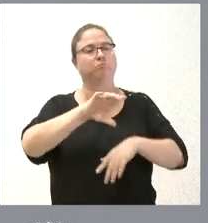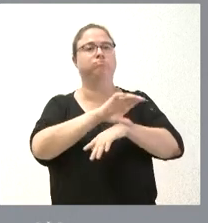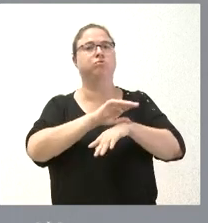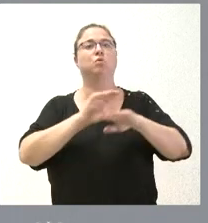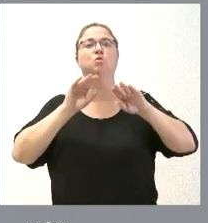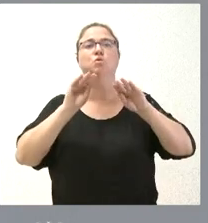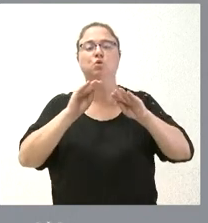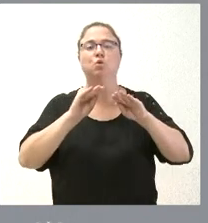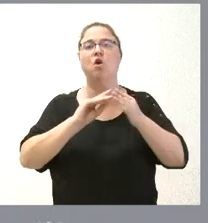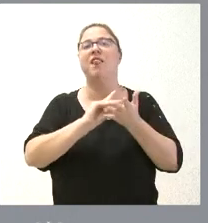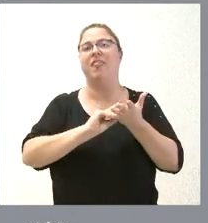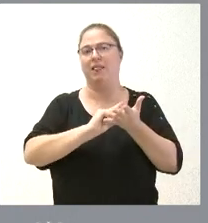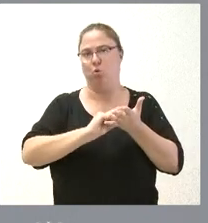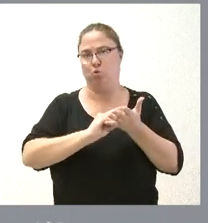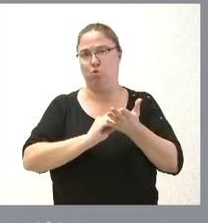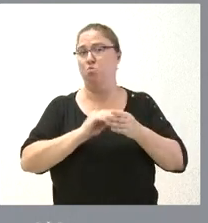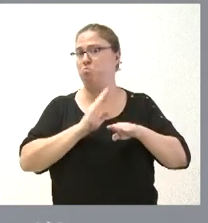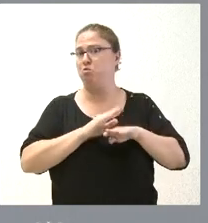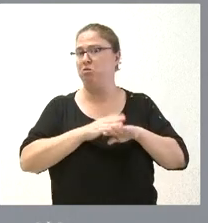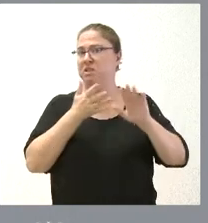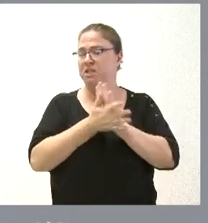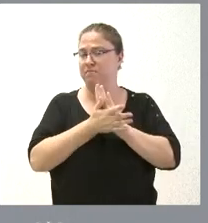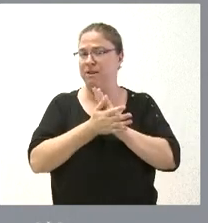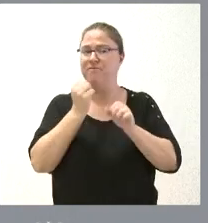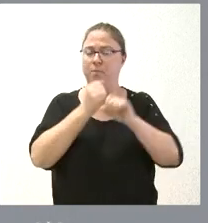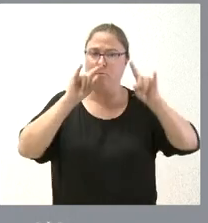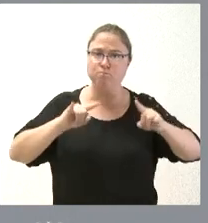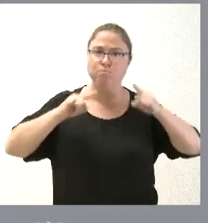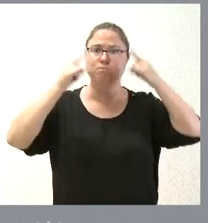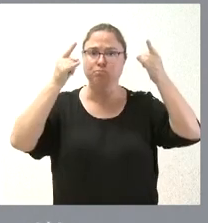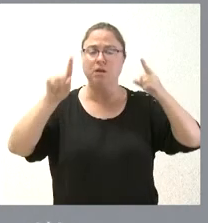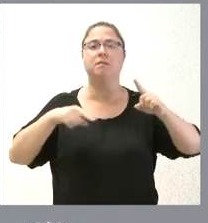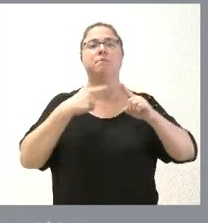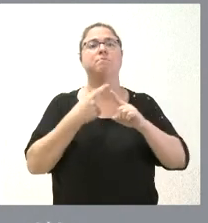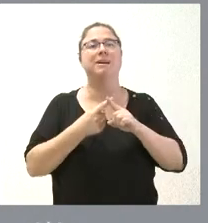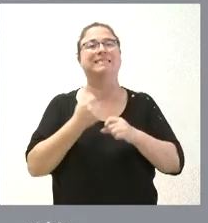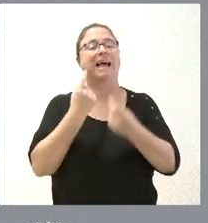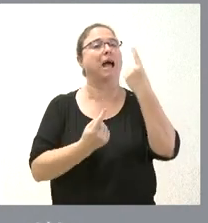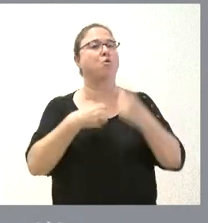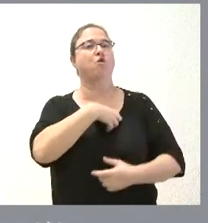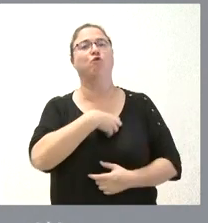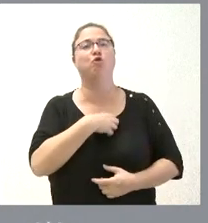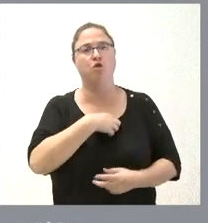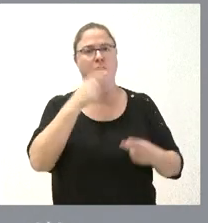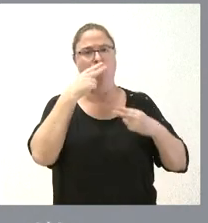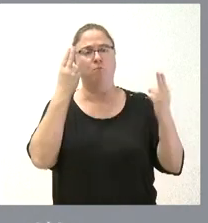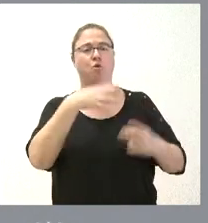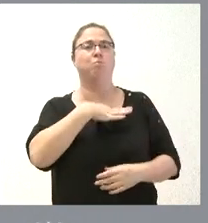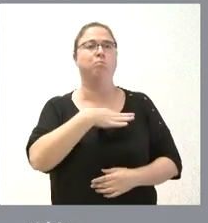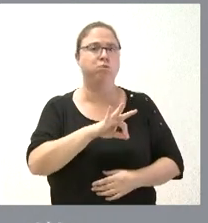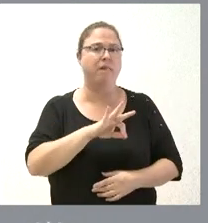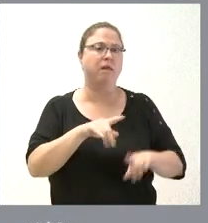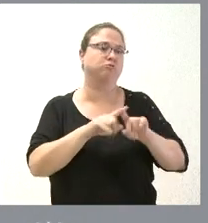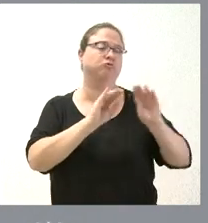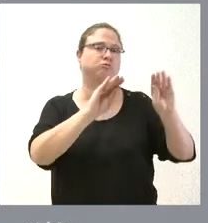relativo a la protección de datos. Por tanto, no es tanto una sobrecarga de trabajo, sino algunas personas, funcionarios públicos, que van a llevar esta tarea en cada